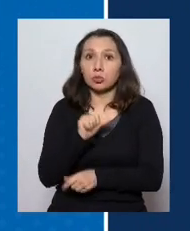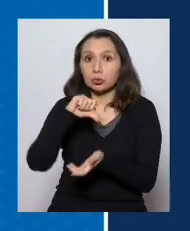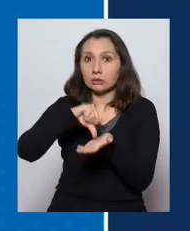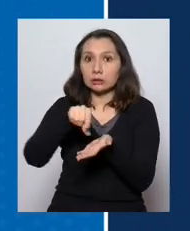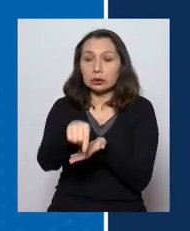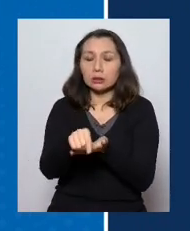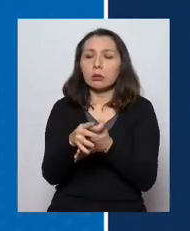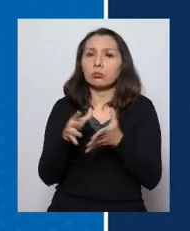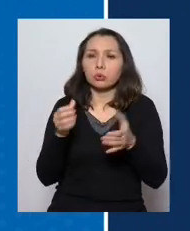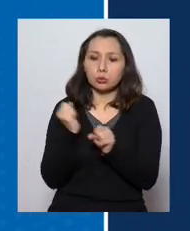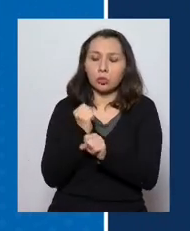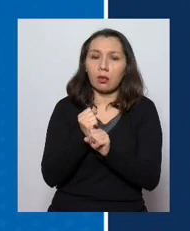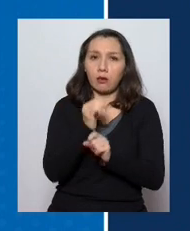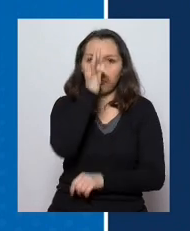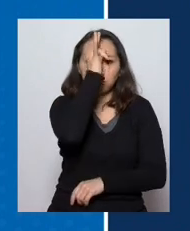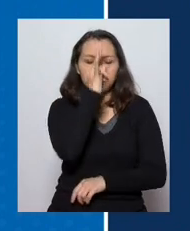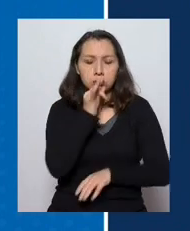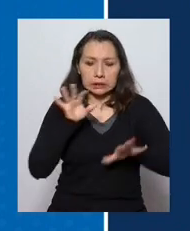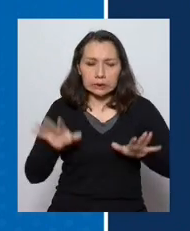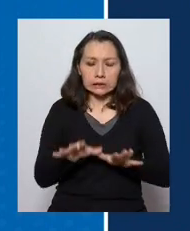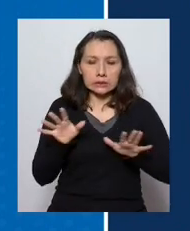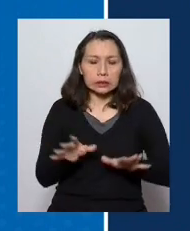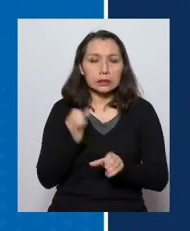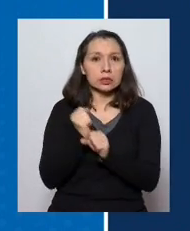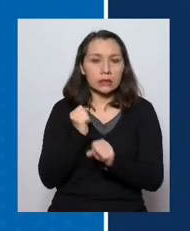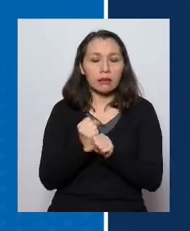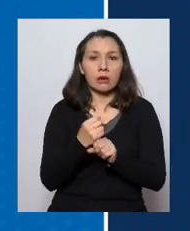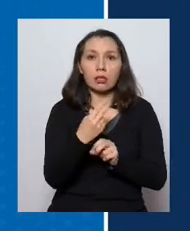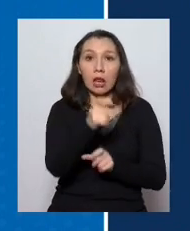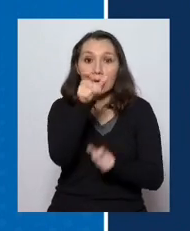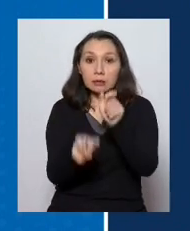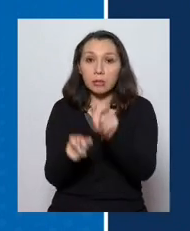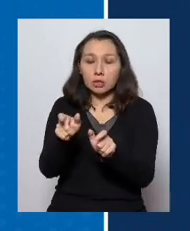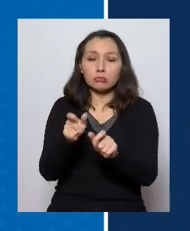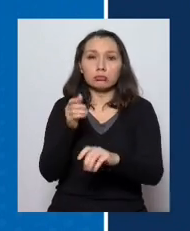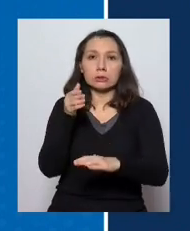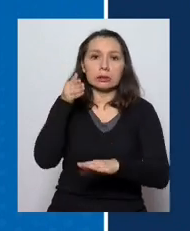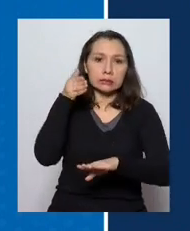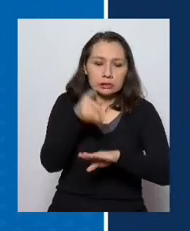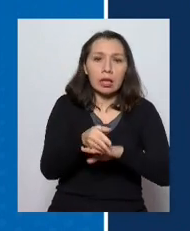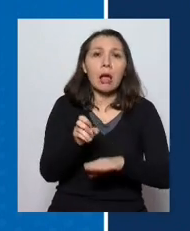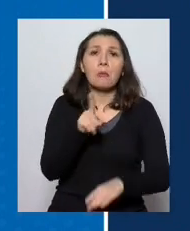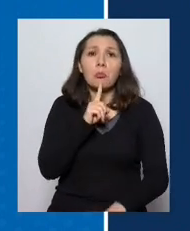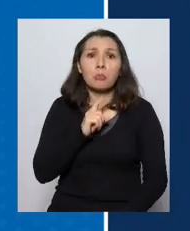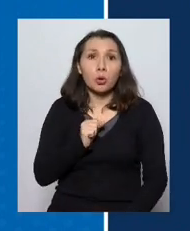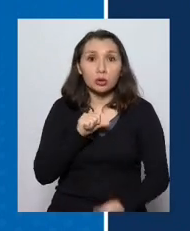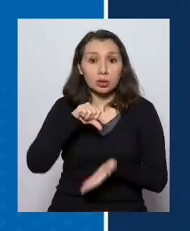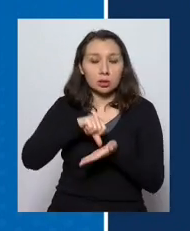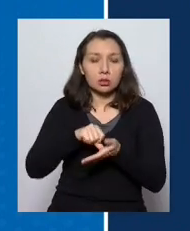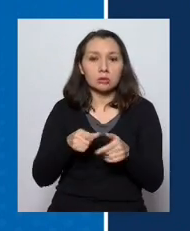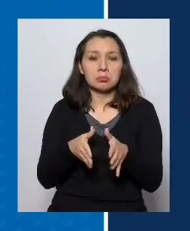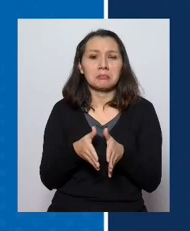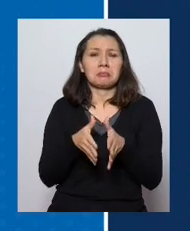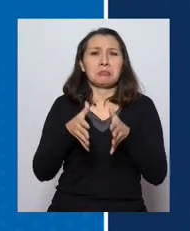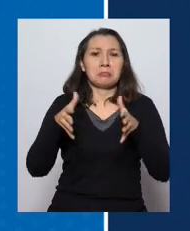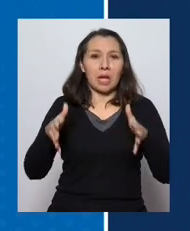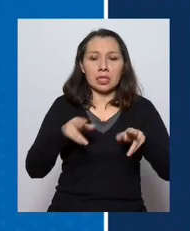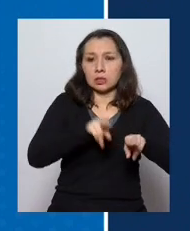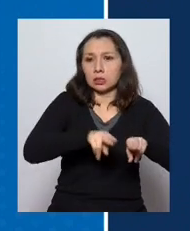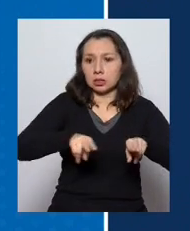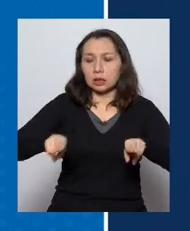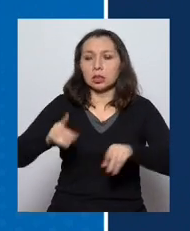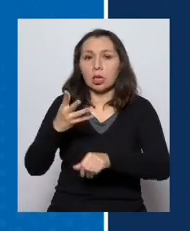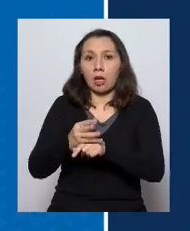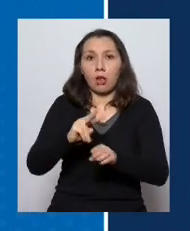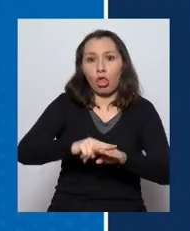especialmente de sus trabajadores, de las personas que están en la posta central que han logrado aumentar la cantidad de